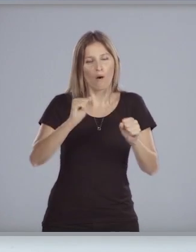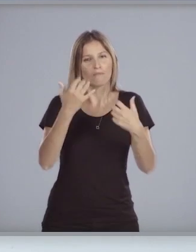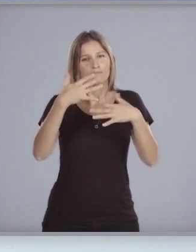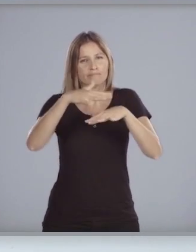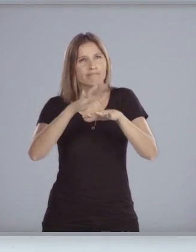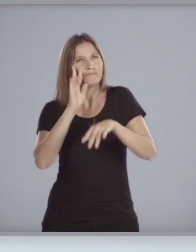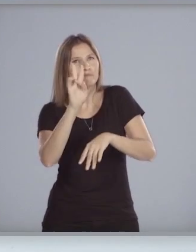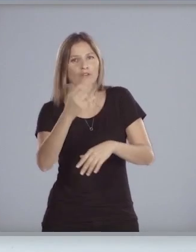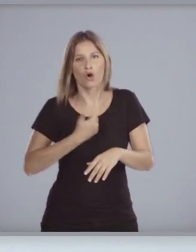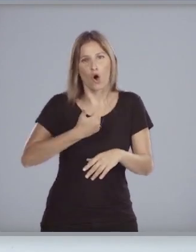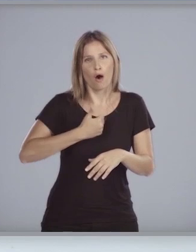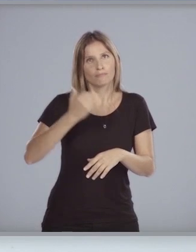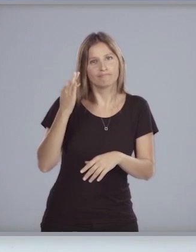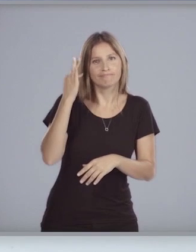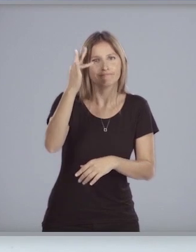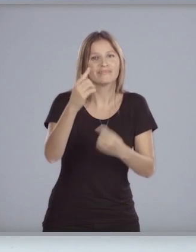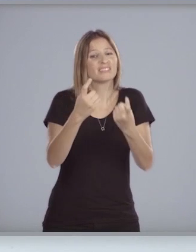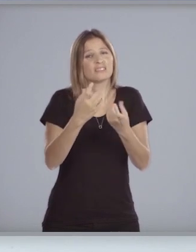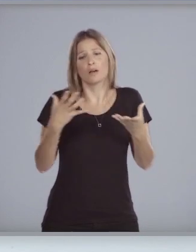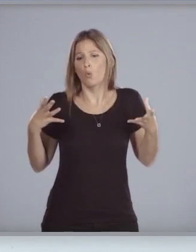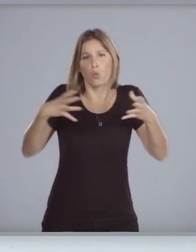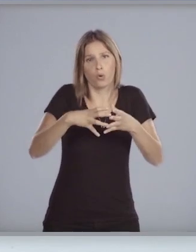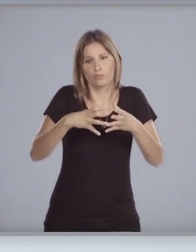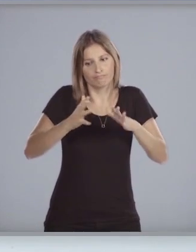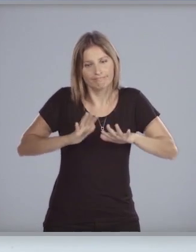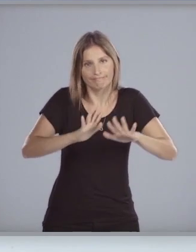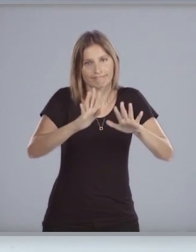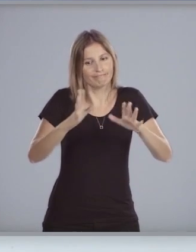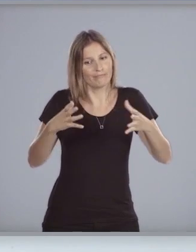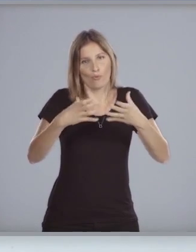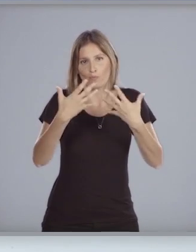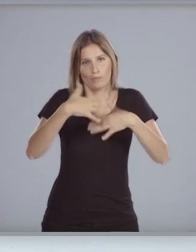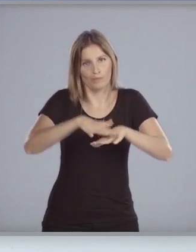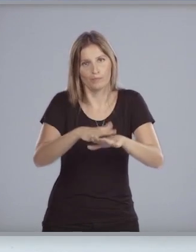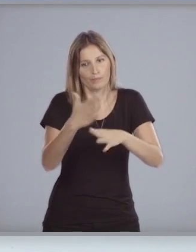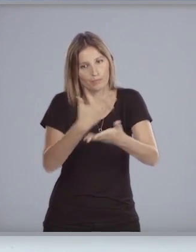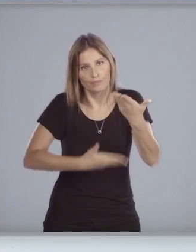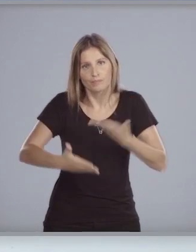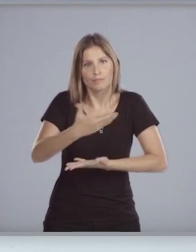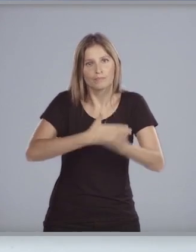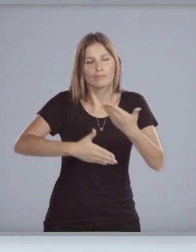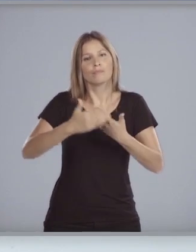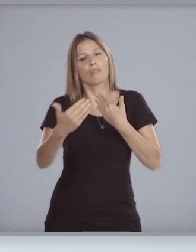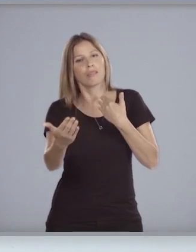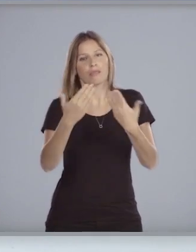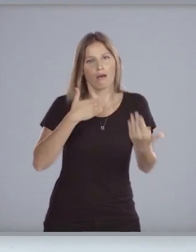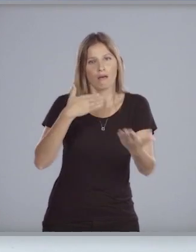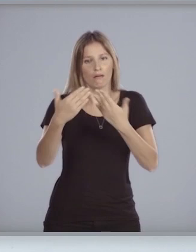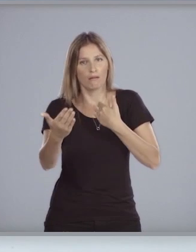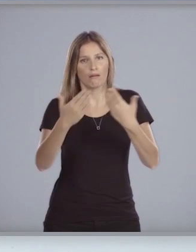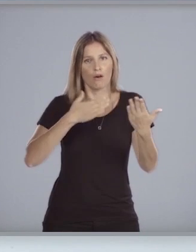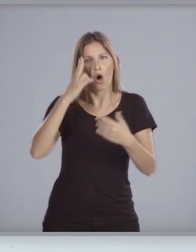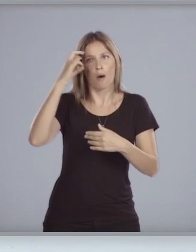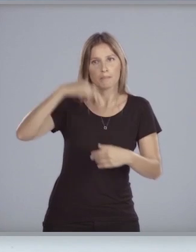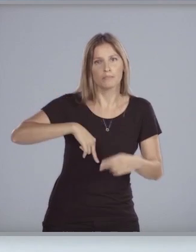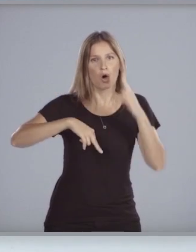vislumbrar y concretar entre todos, mediante el más amplio y profundo diálogo con la